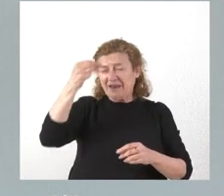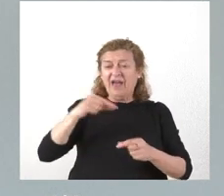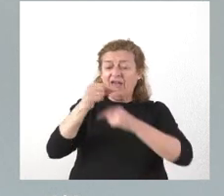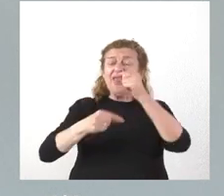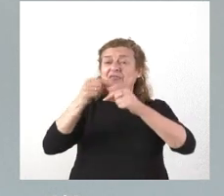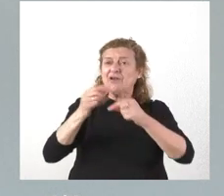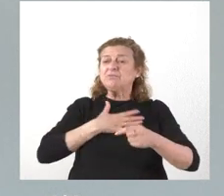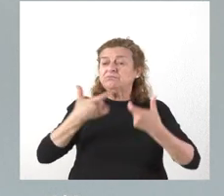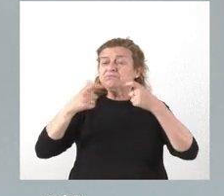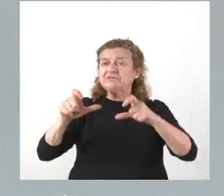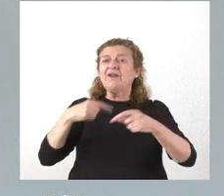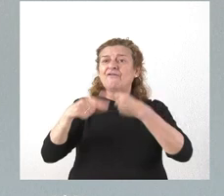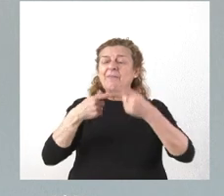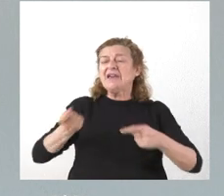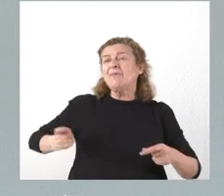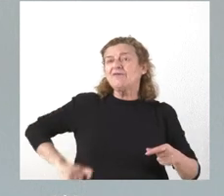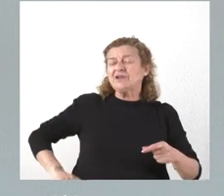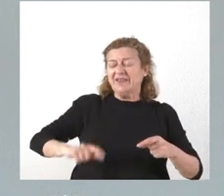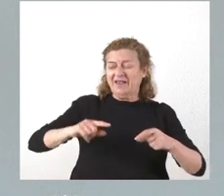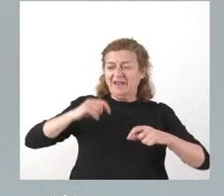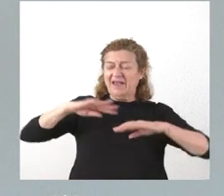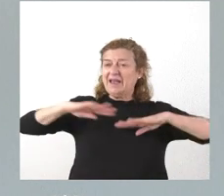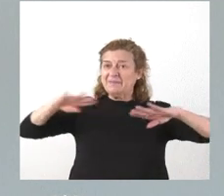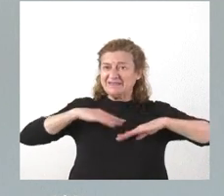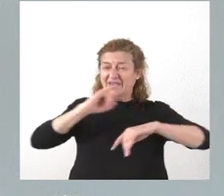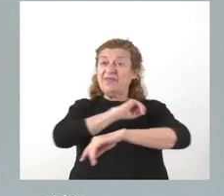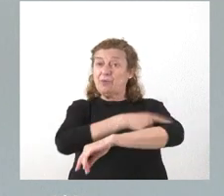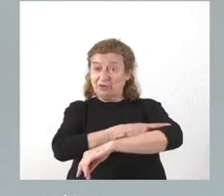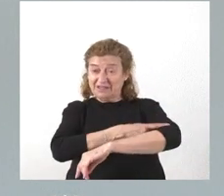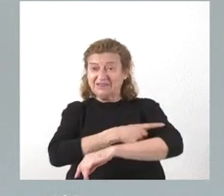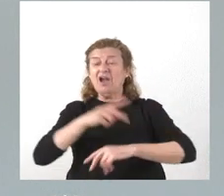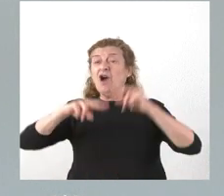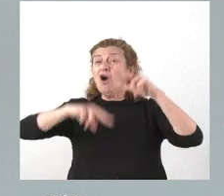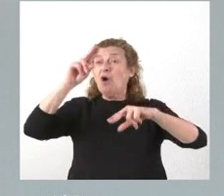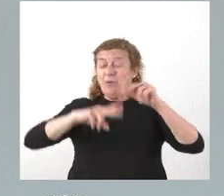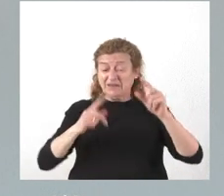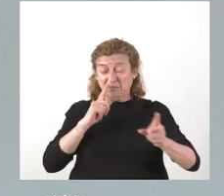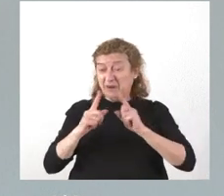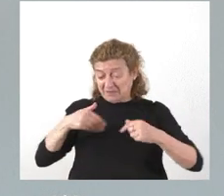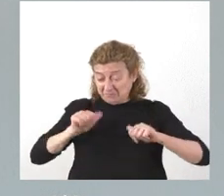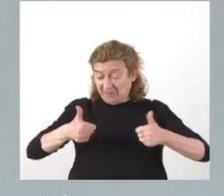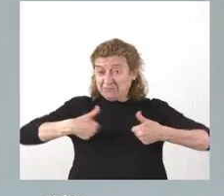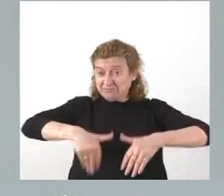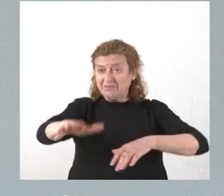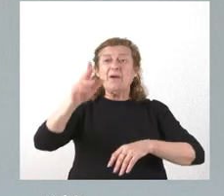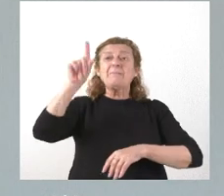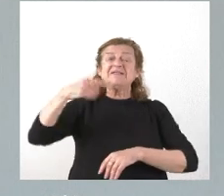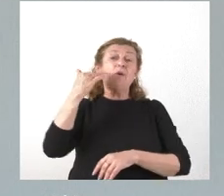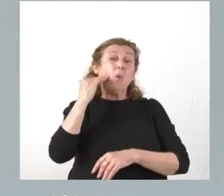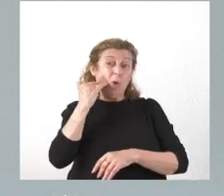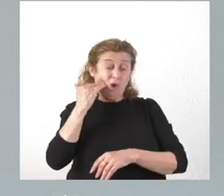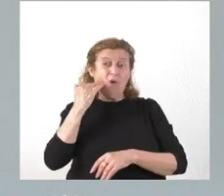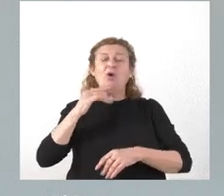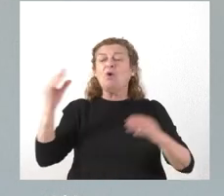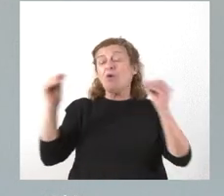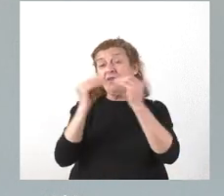pertenecientes a la familia profesional de actividades físicas y deportivas. Las obras están previstas iniciarse en el mes de julio, coincidiendo con el